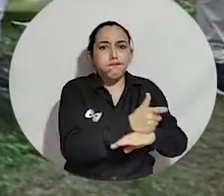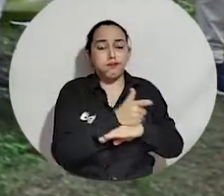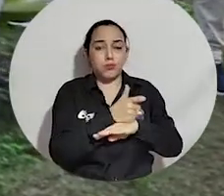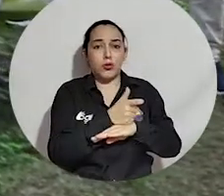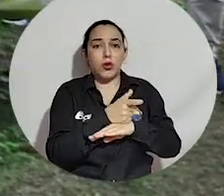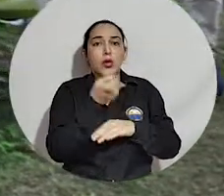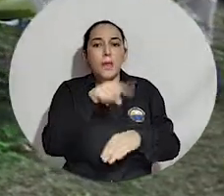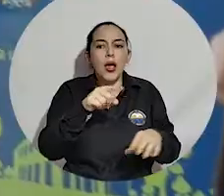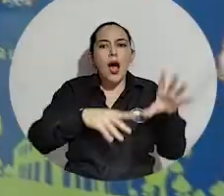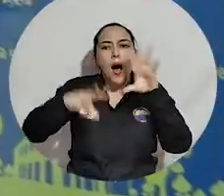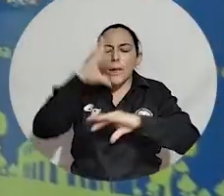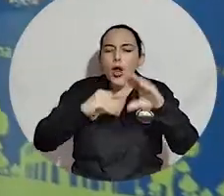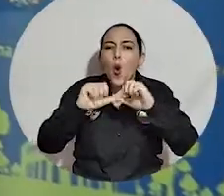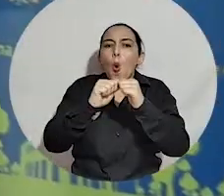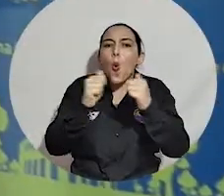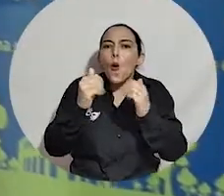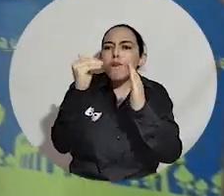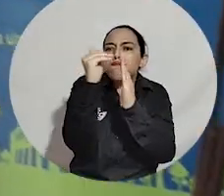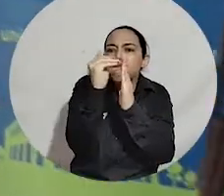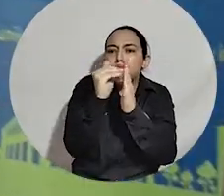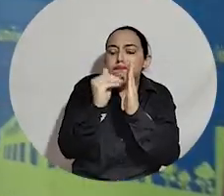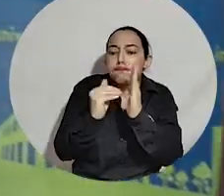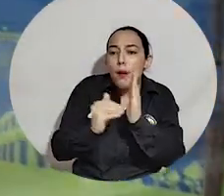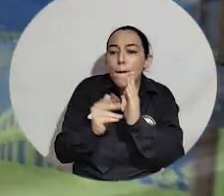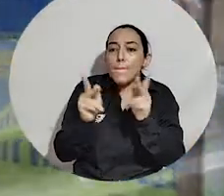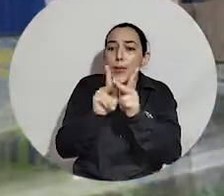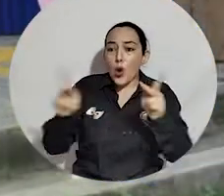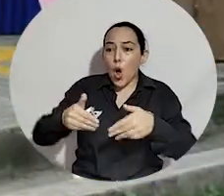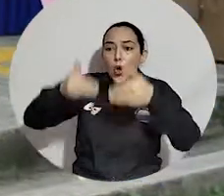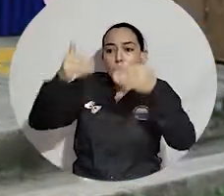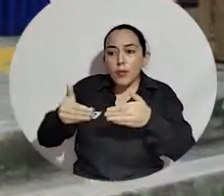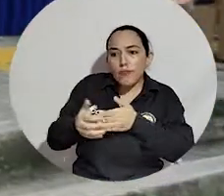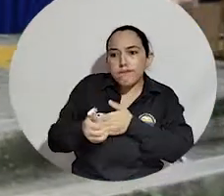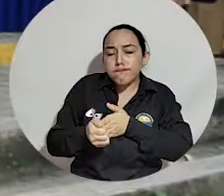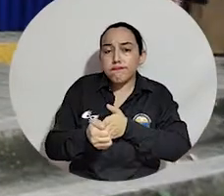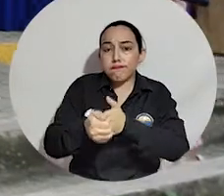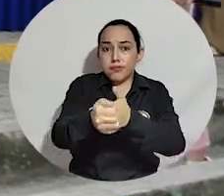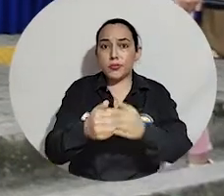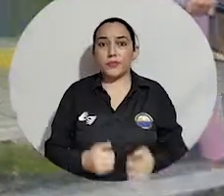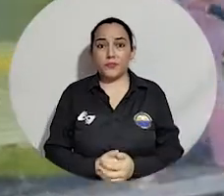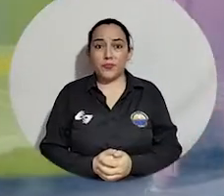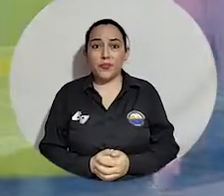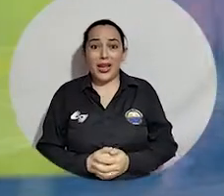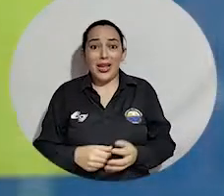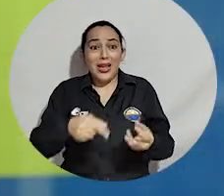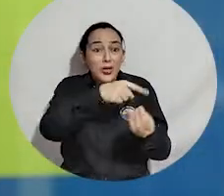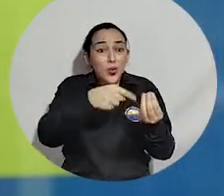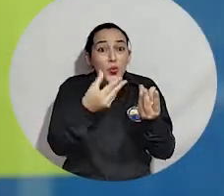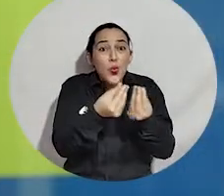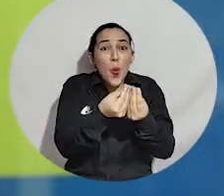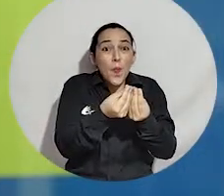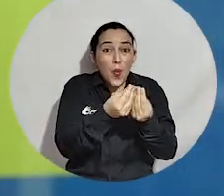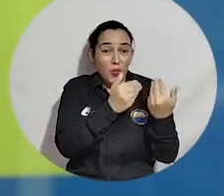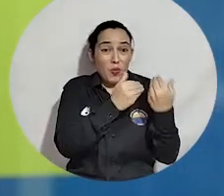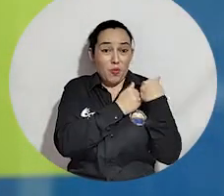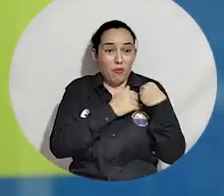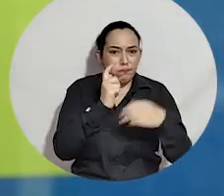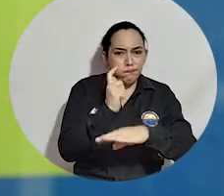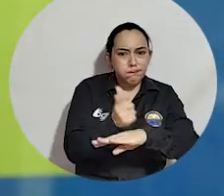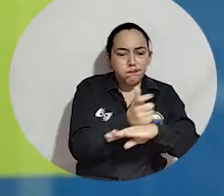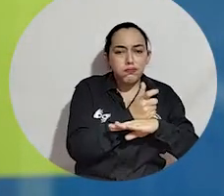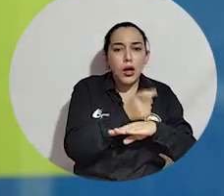labor. Además, aprendieron pautas para la atención a estudiantes y personas con discapacidad. Y son las personas que